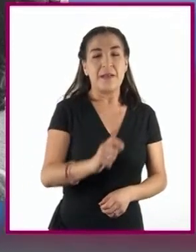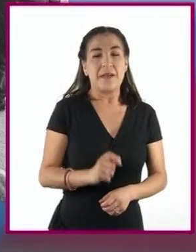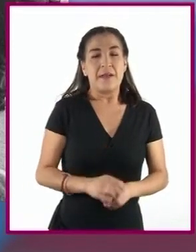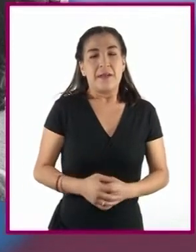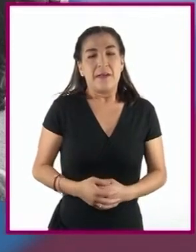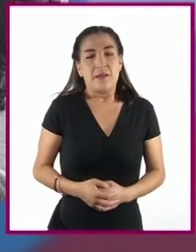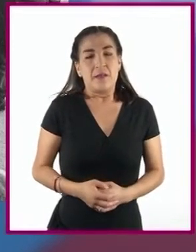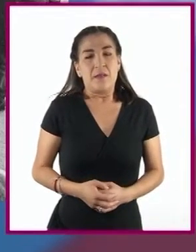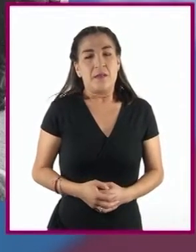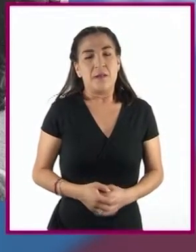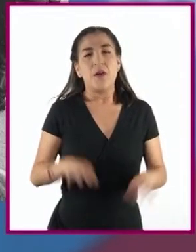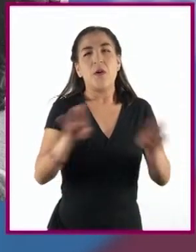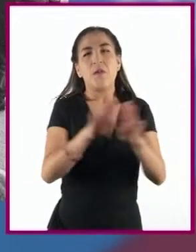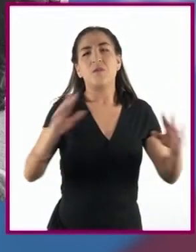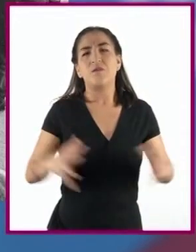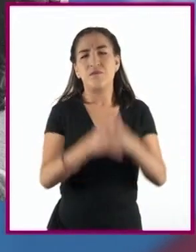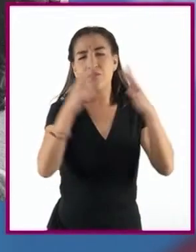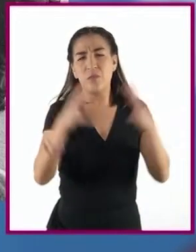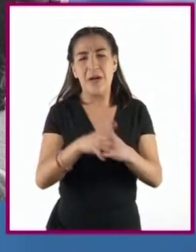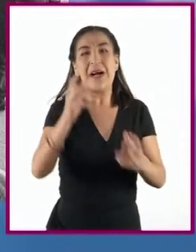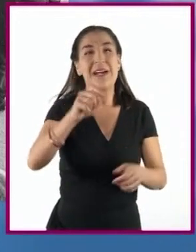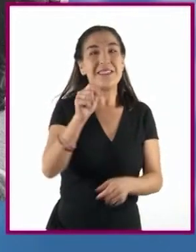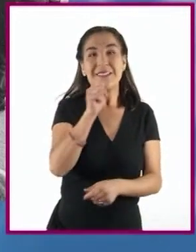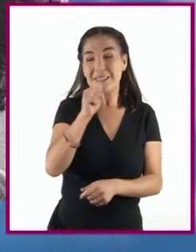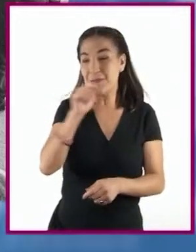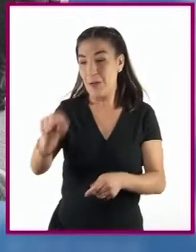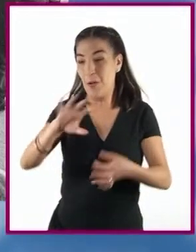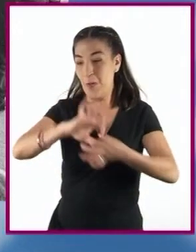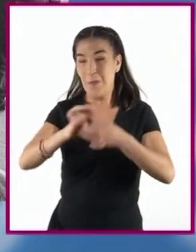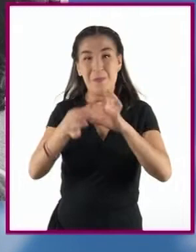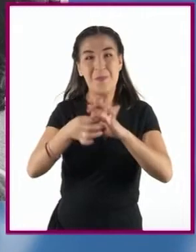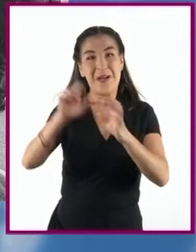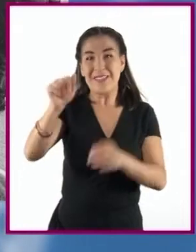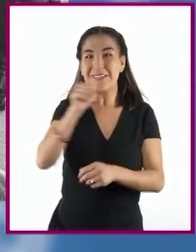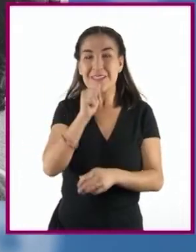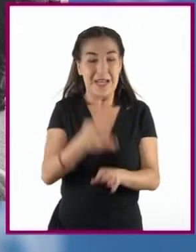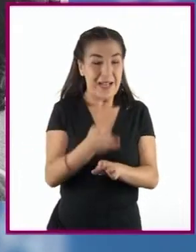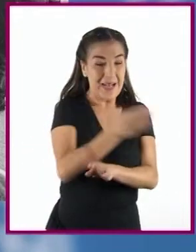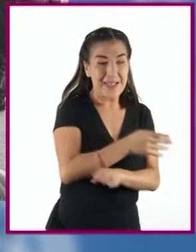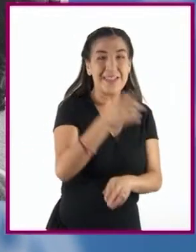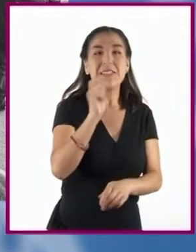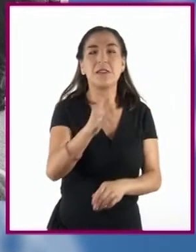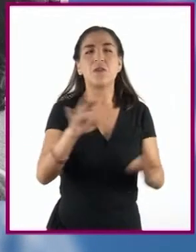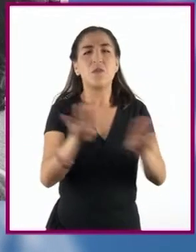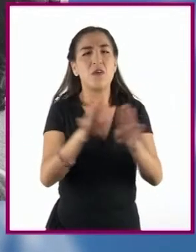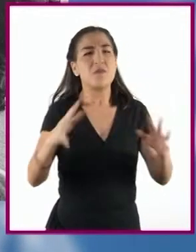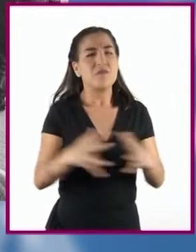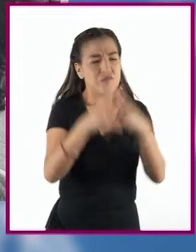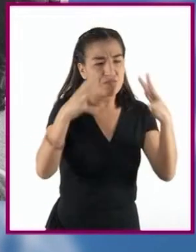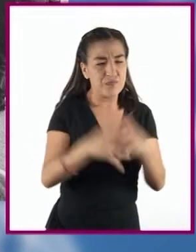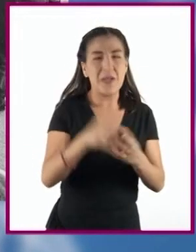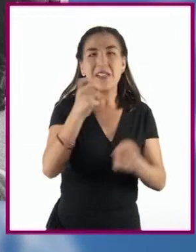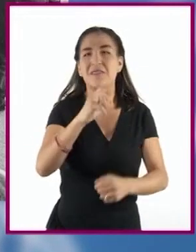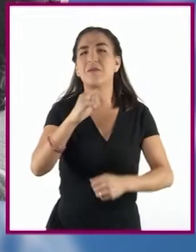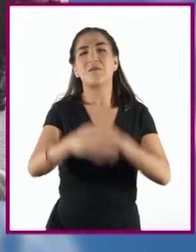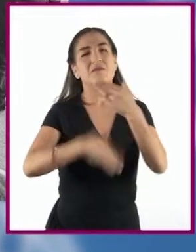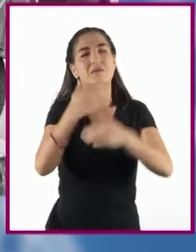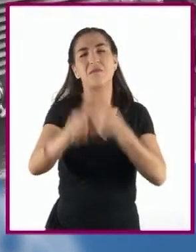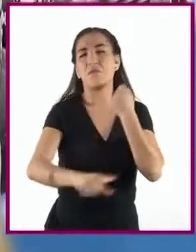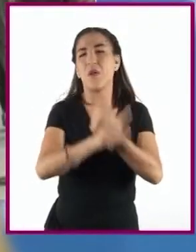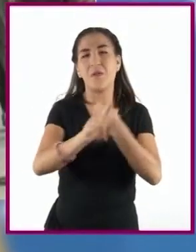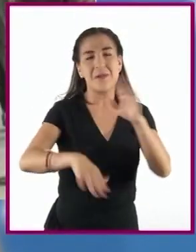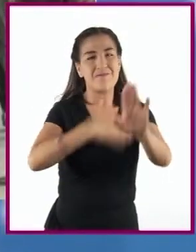Olimpiadas, un mitin realizado en la Plaza de las Tres Culturas en Tlatelolco acabó con la represión ejercida en contra de los